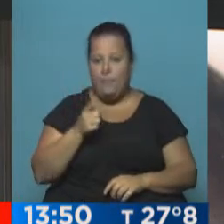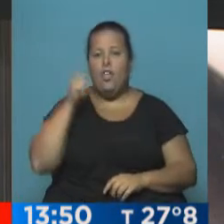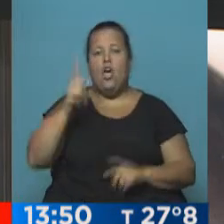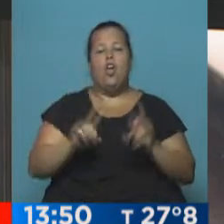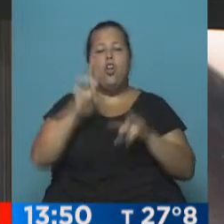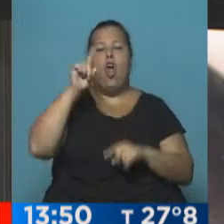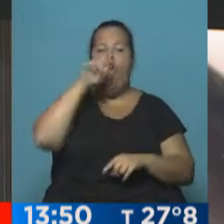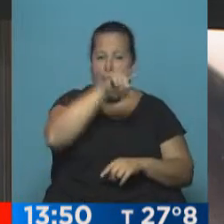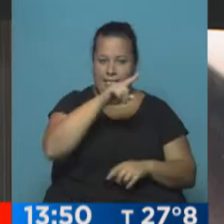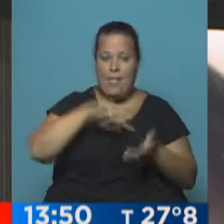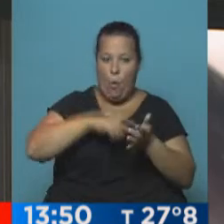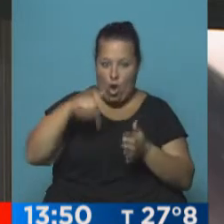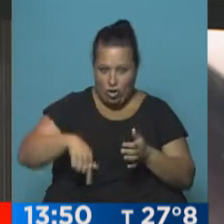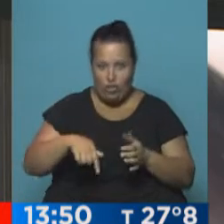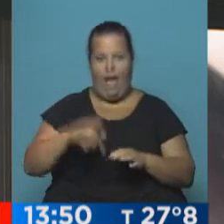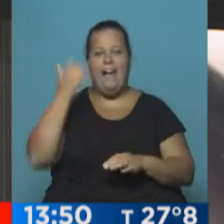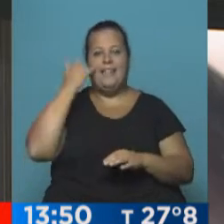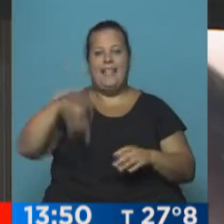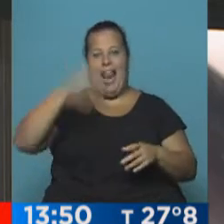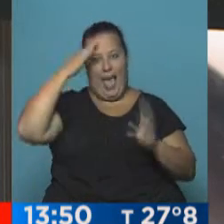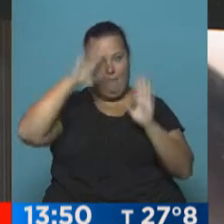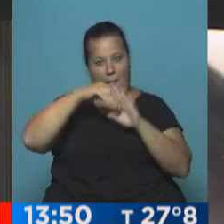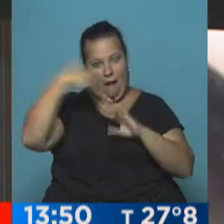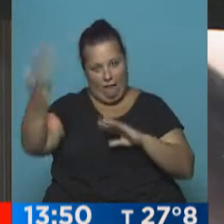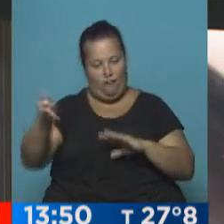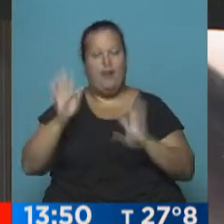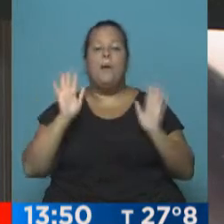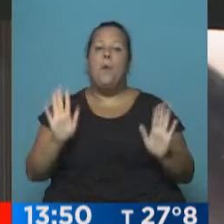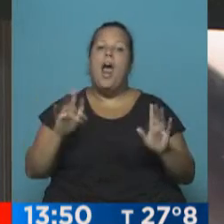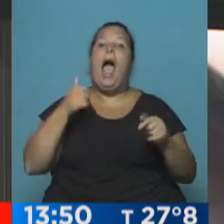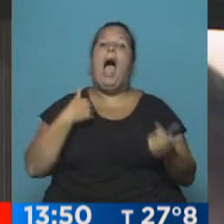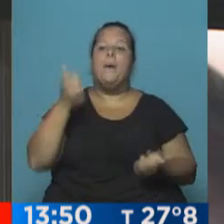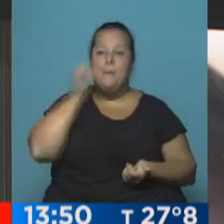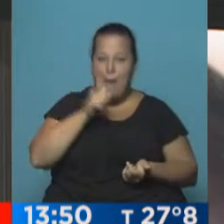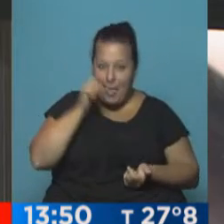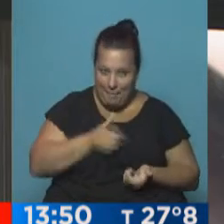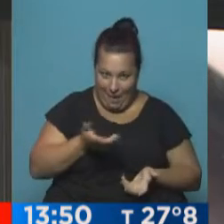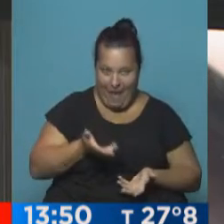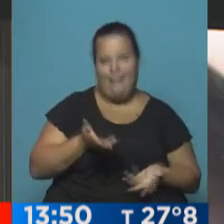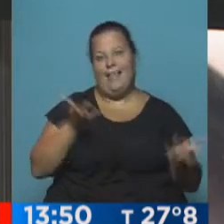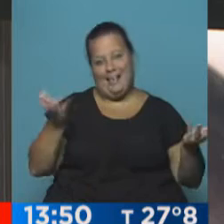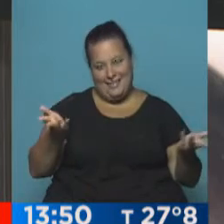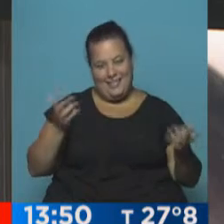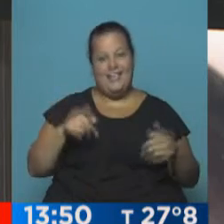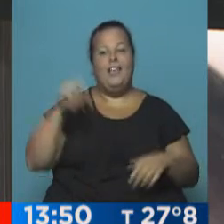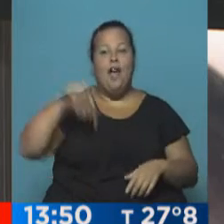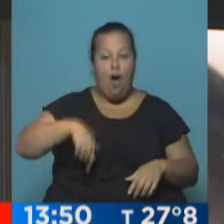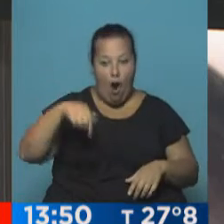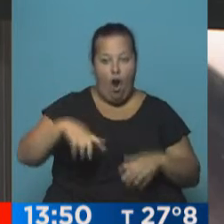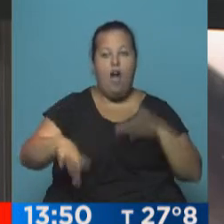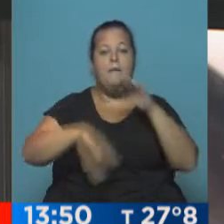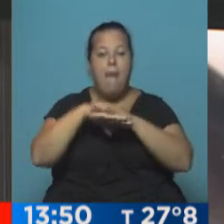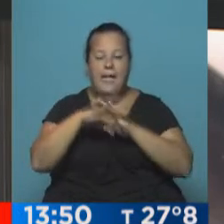en el noroeste de Buenos Aires ya saliendo de la Pampa. Bueno, pero vamos a la costa, ¿no es cierto? Bueno, para hoy la